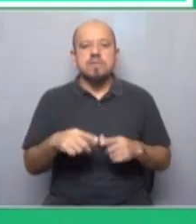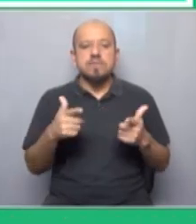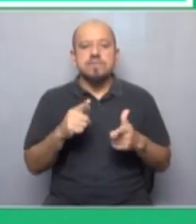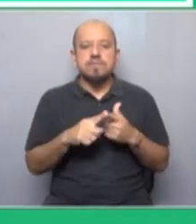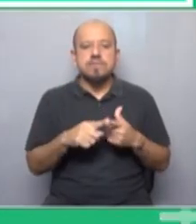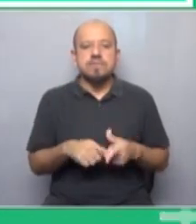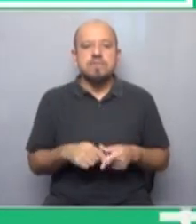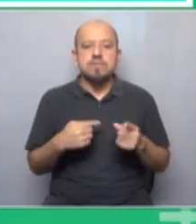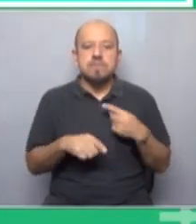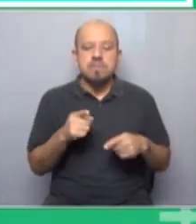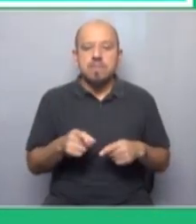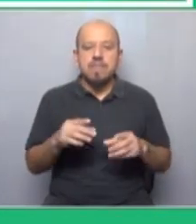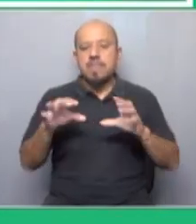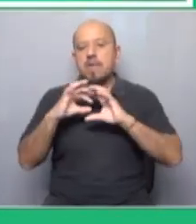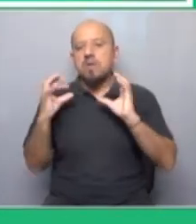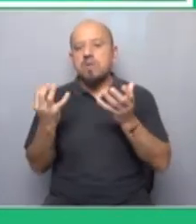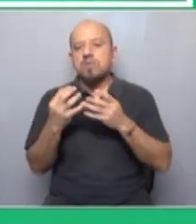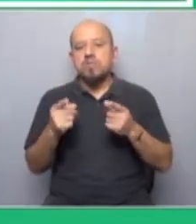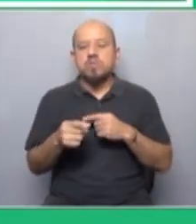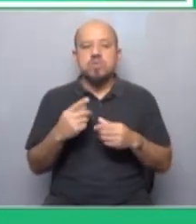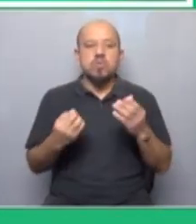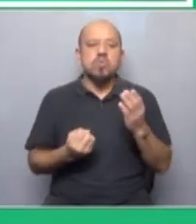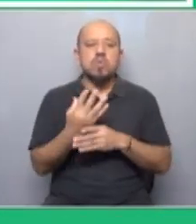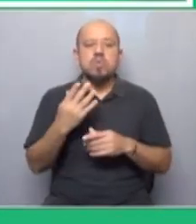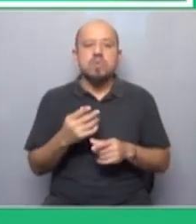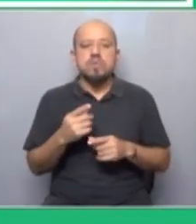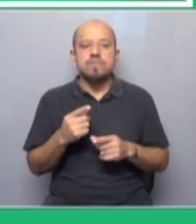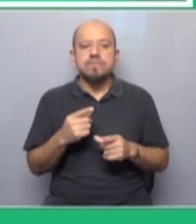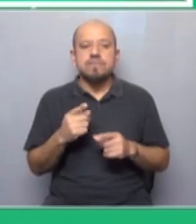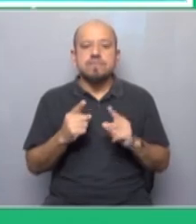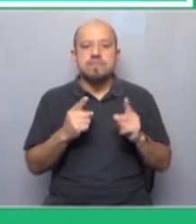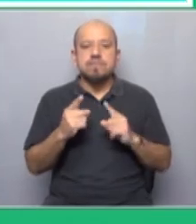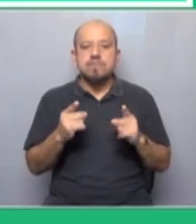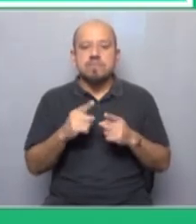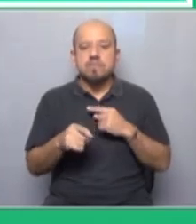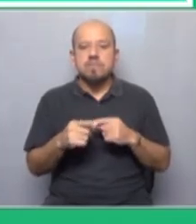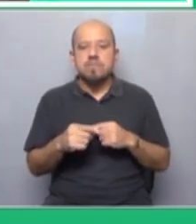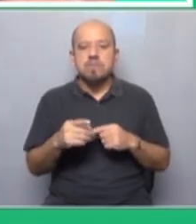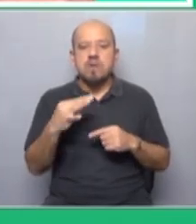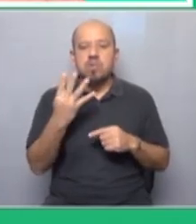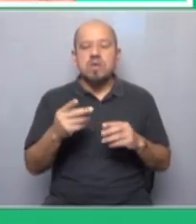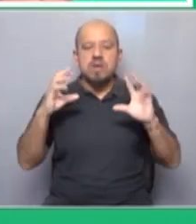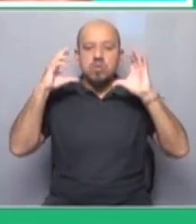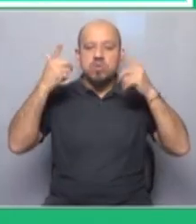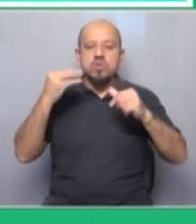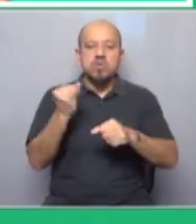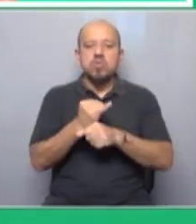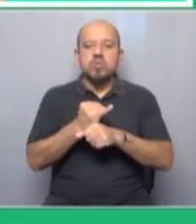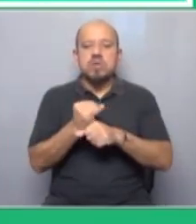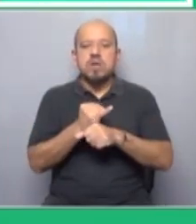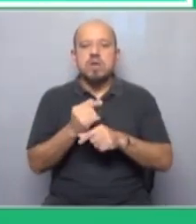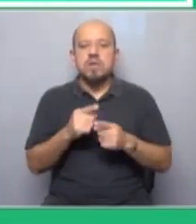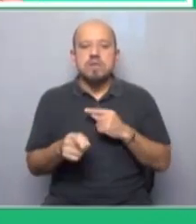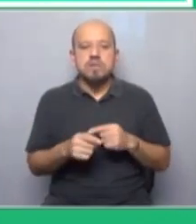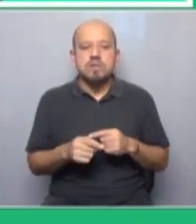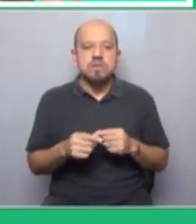estructuras es decir que es un mundo completamente nuevo alguien dice que estamos viviendo la cuarta revolución industrial si se le puede llamar así hay que ver cuánto de industrial